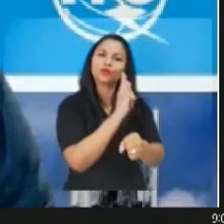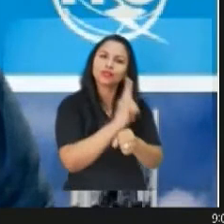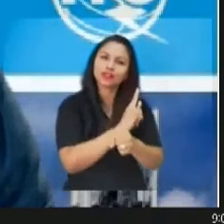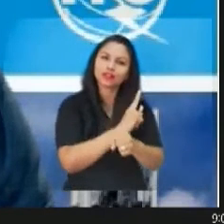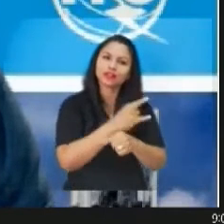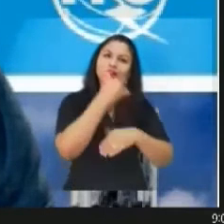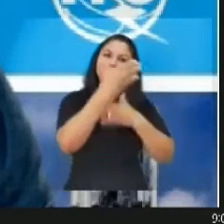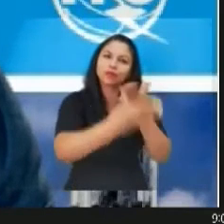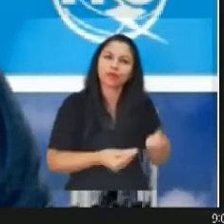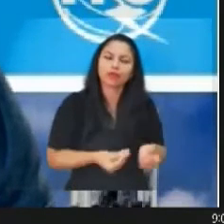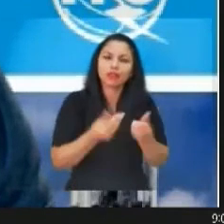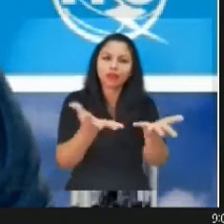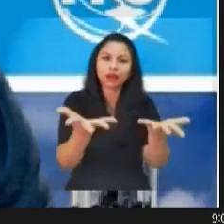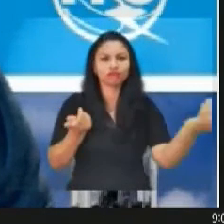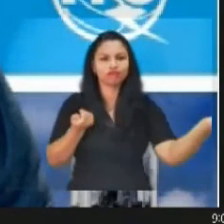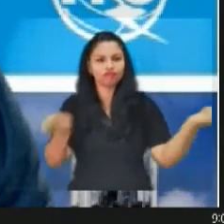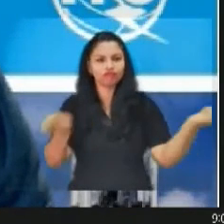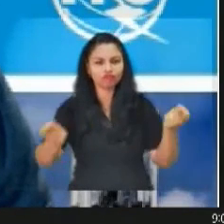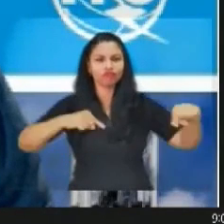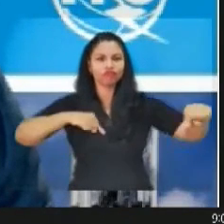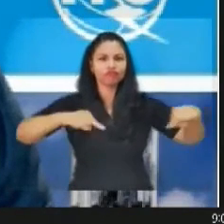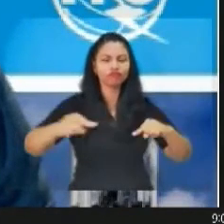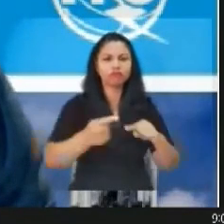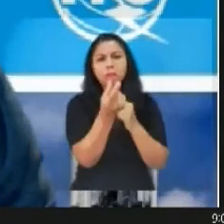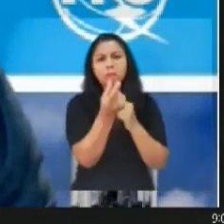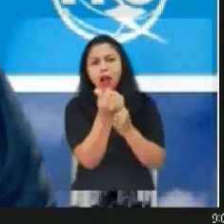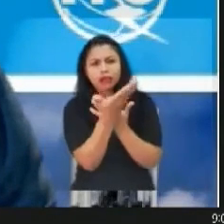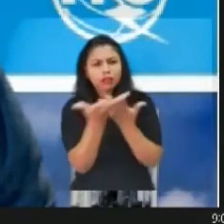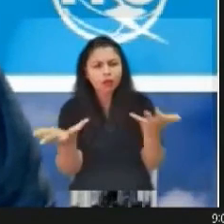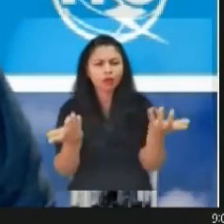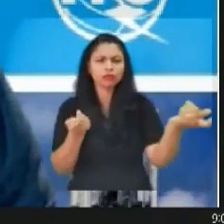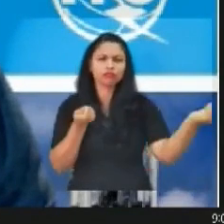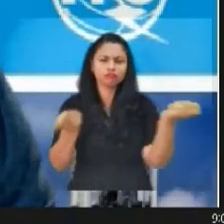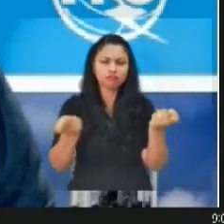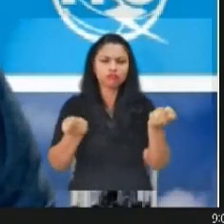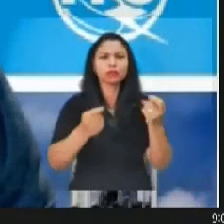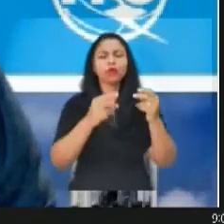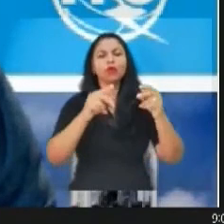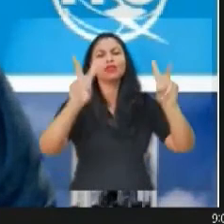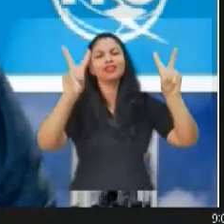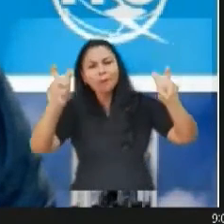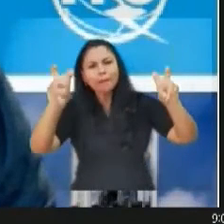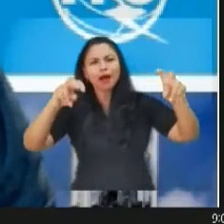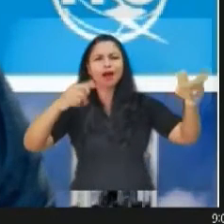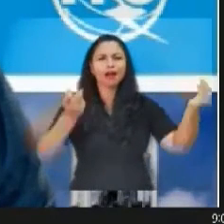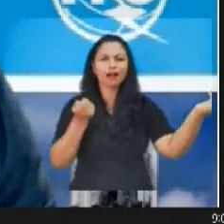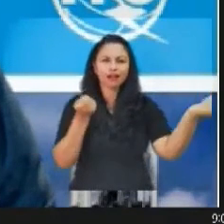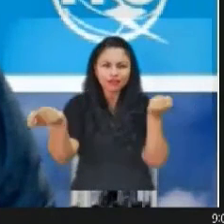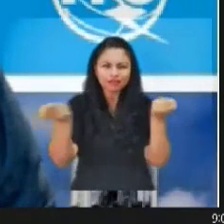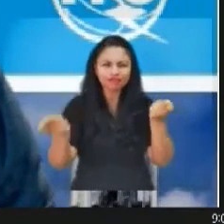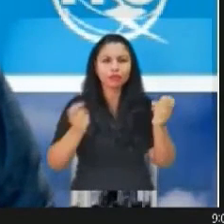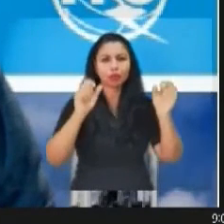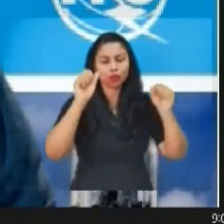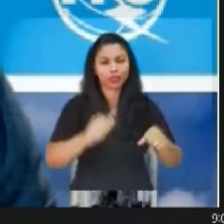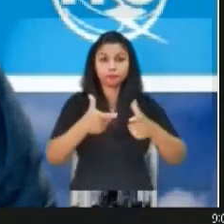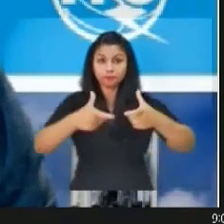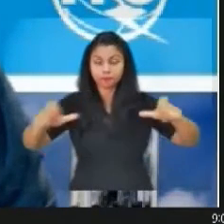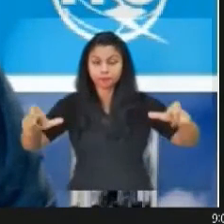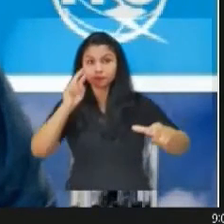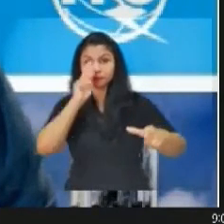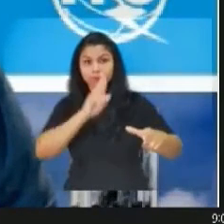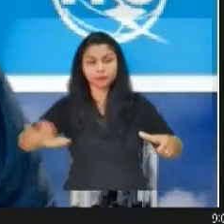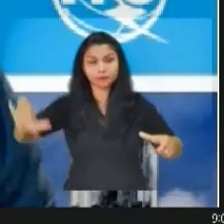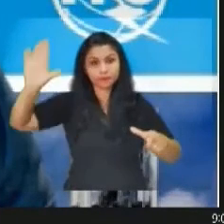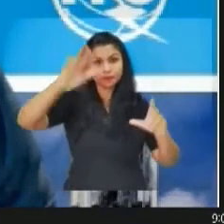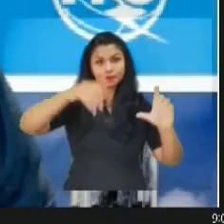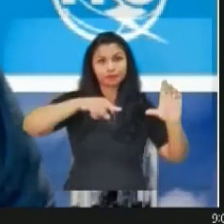controlando estos recursos escasos. A la hora de gestionar el espectro, los reguladores nacionales como la ANE deben